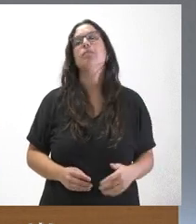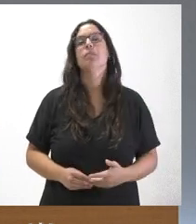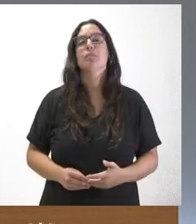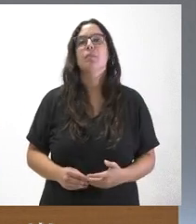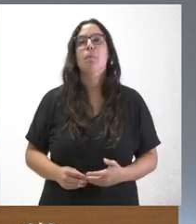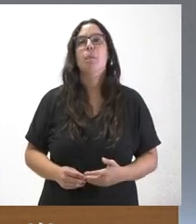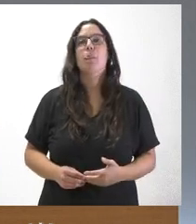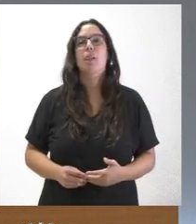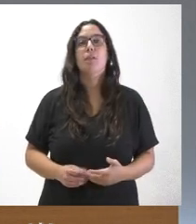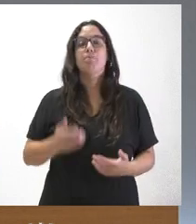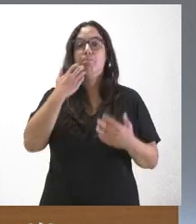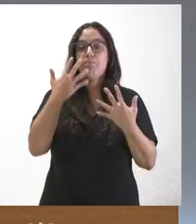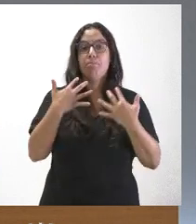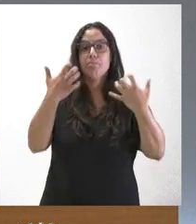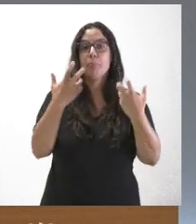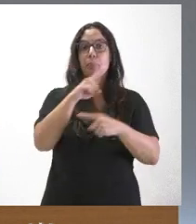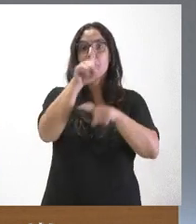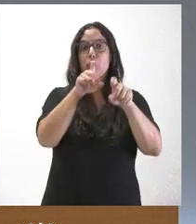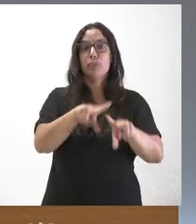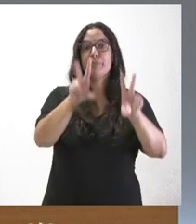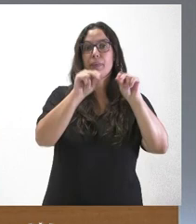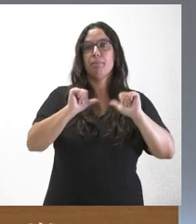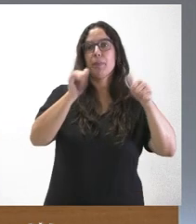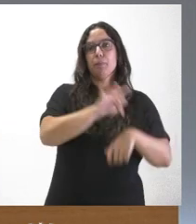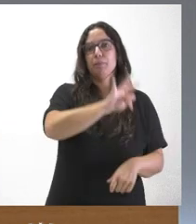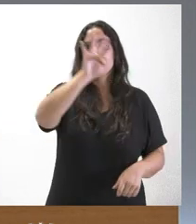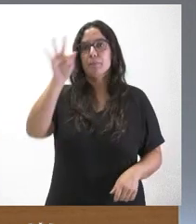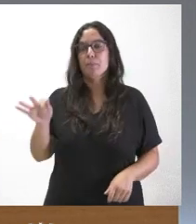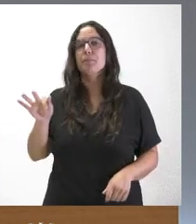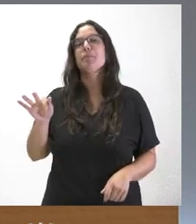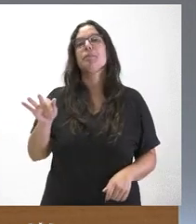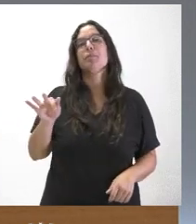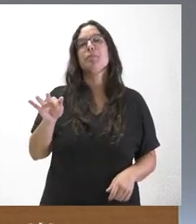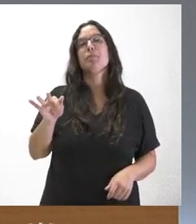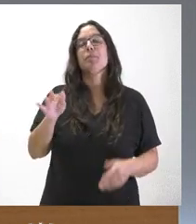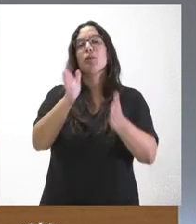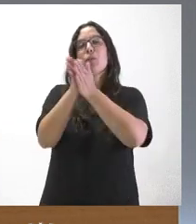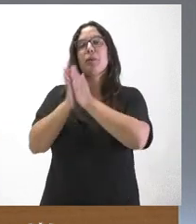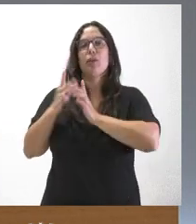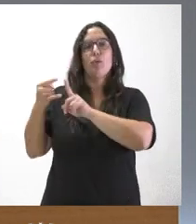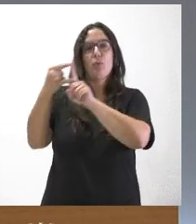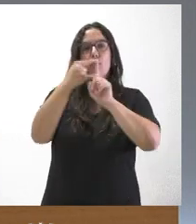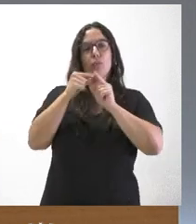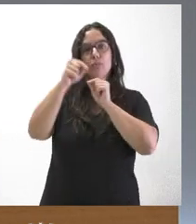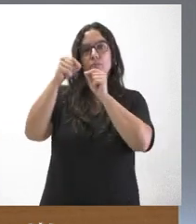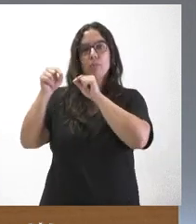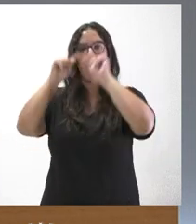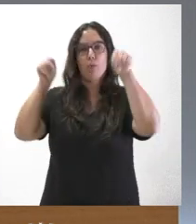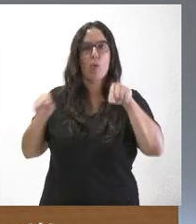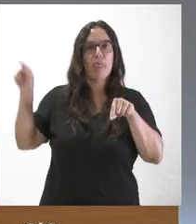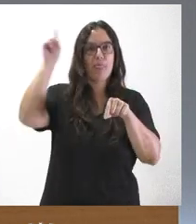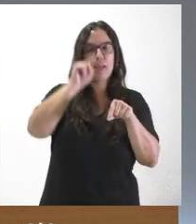Si no tenemos más preguntas, vamos a abrir el turno con los compañeros que nos siguen desde las diferentes